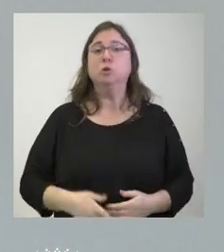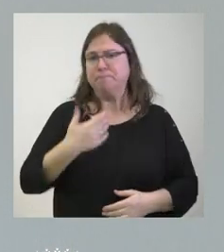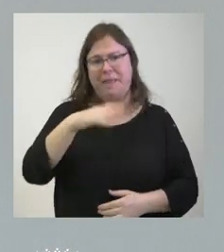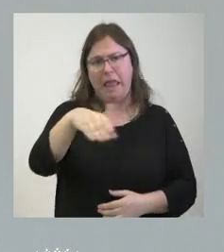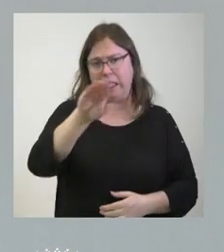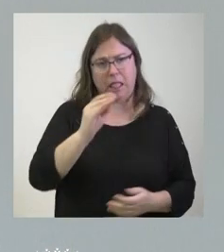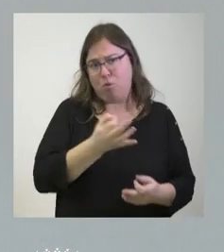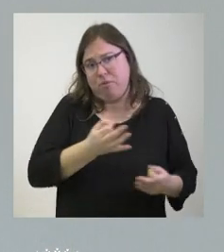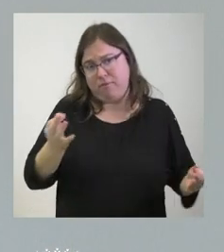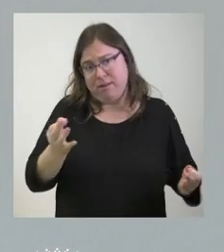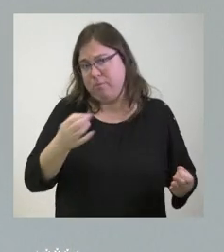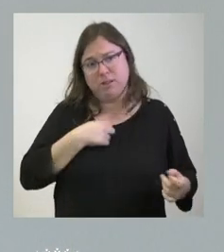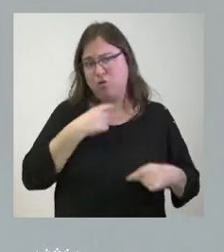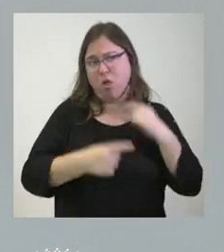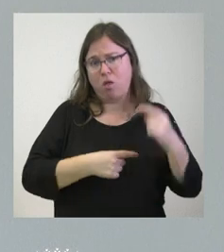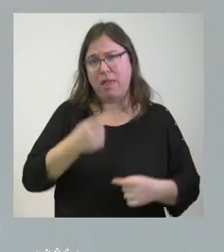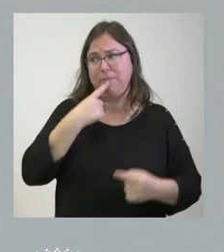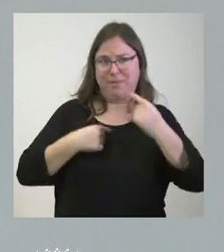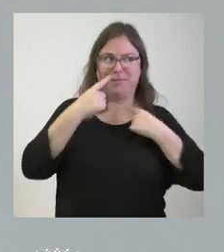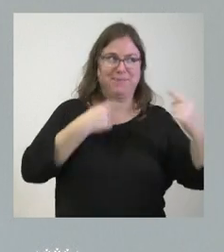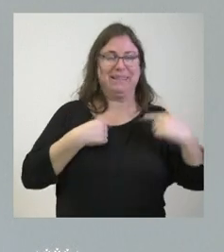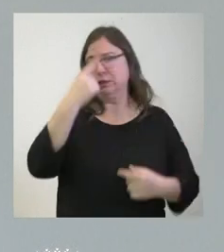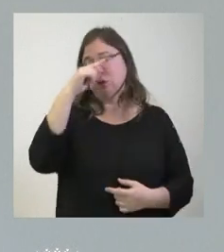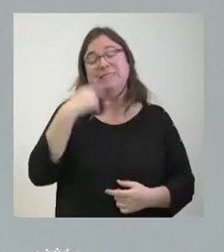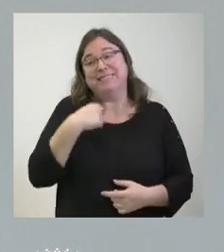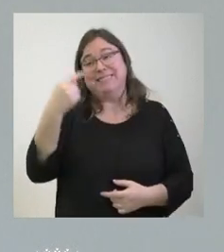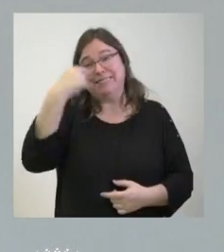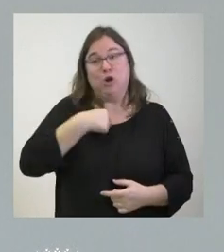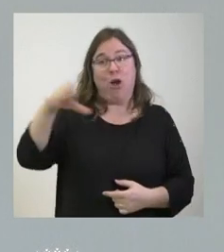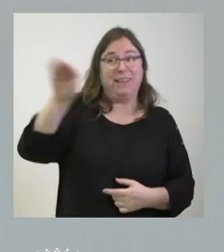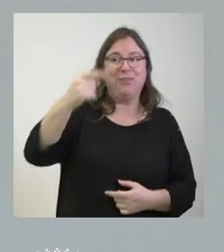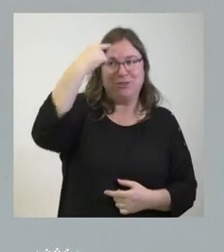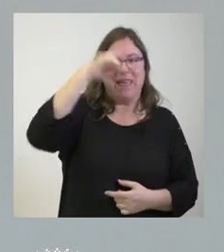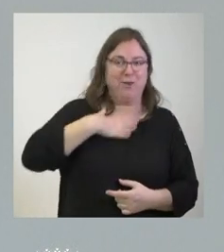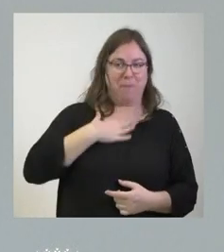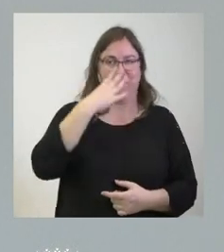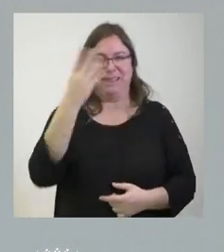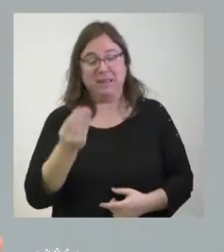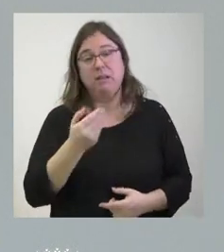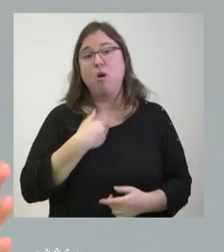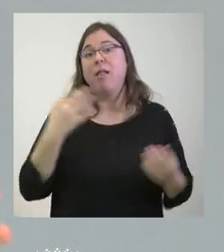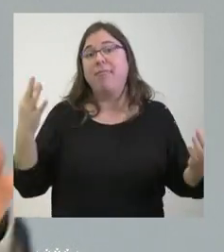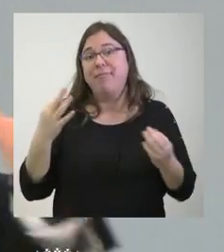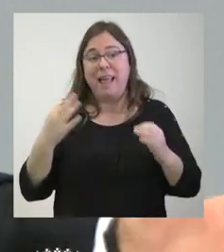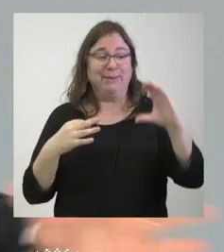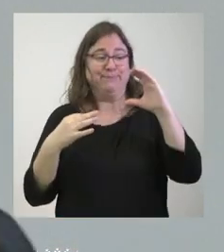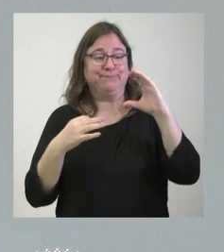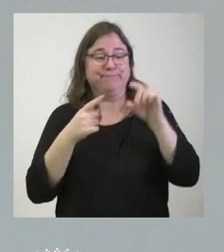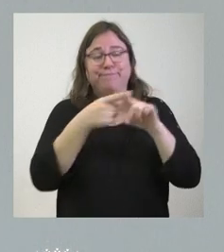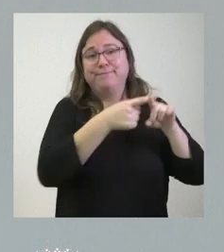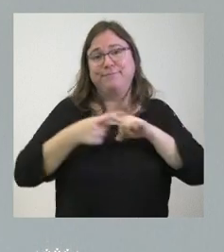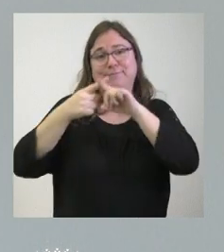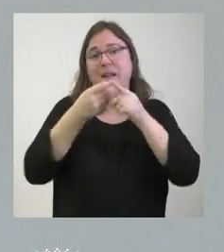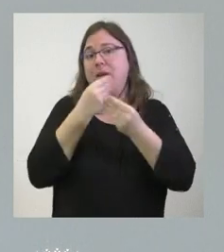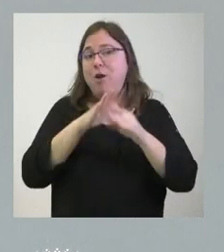perfectamente porque lo digo todos los días y yo sé que ellos me entienden cuando comprenden que tenemos que hacer viable atender en las mejores condiciones